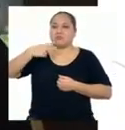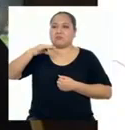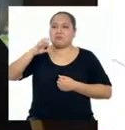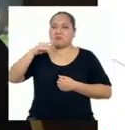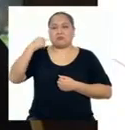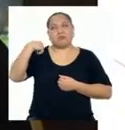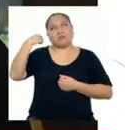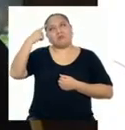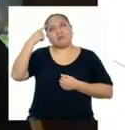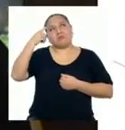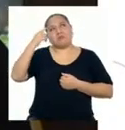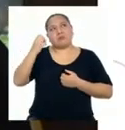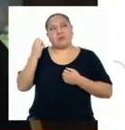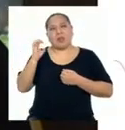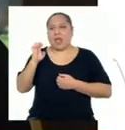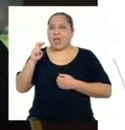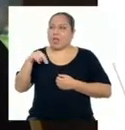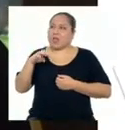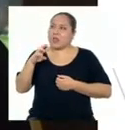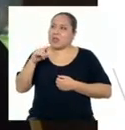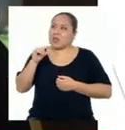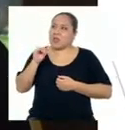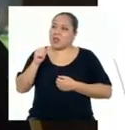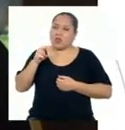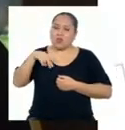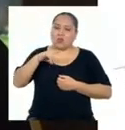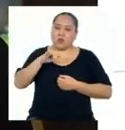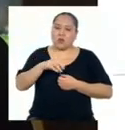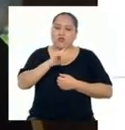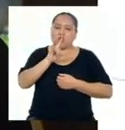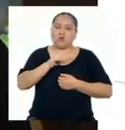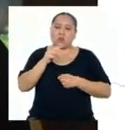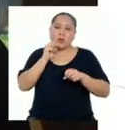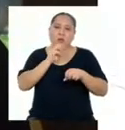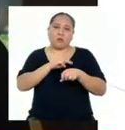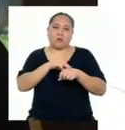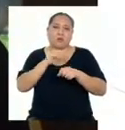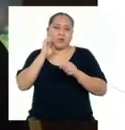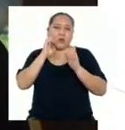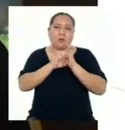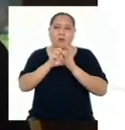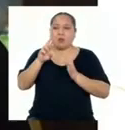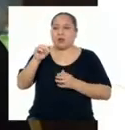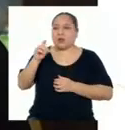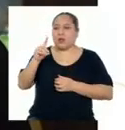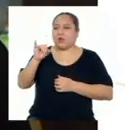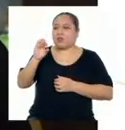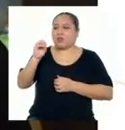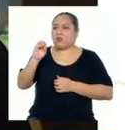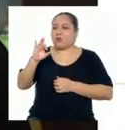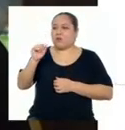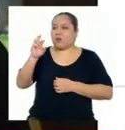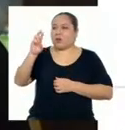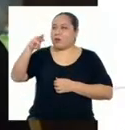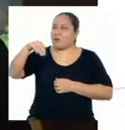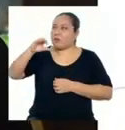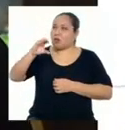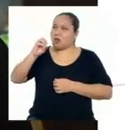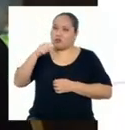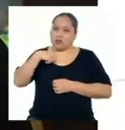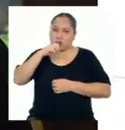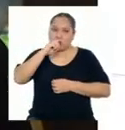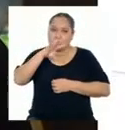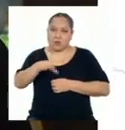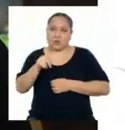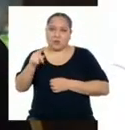energía nuclear se utiliza en la medicina, por ejemplo, con los radiofármacos Que como les expliqué, son sustancias